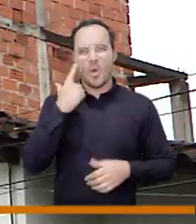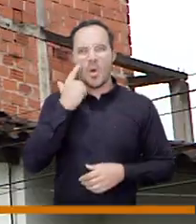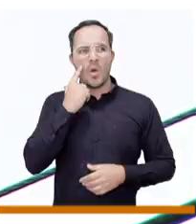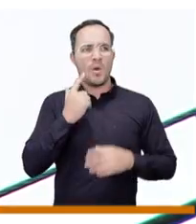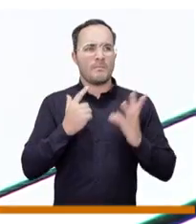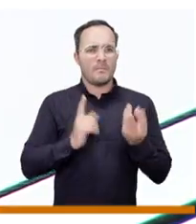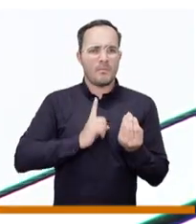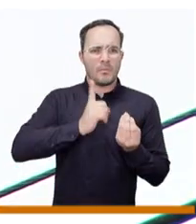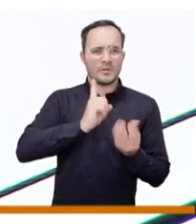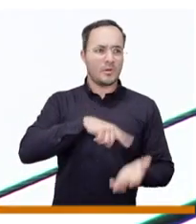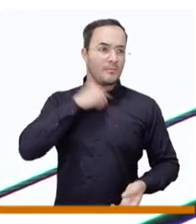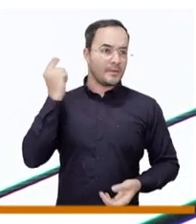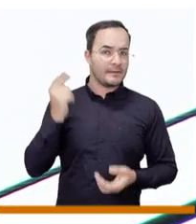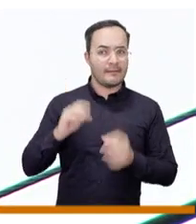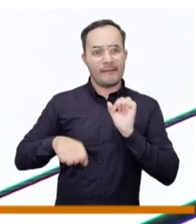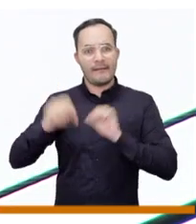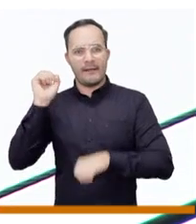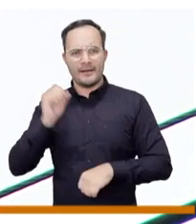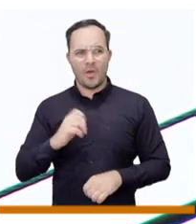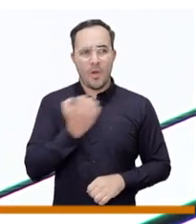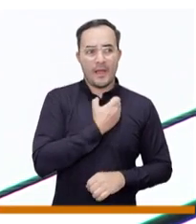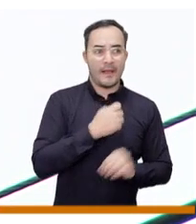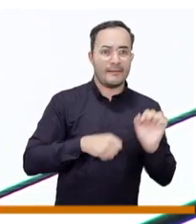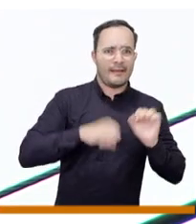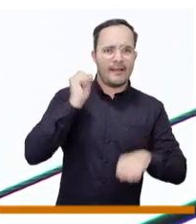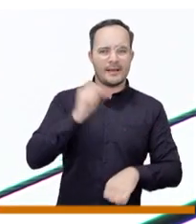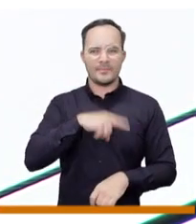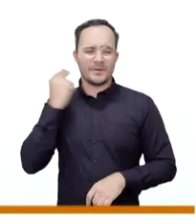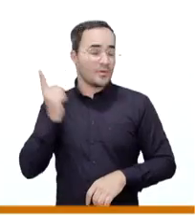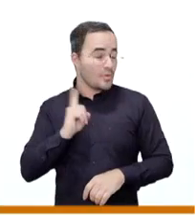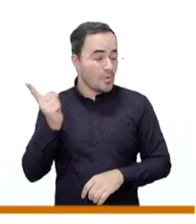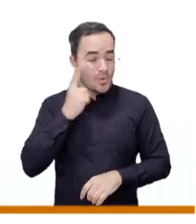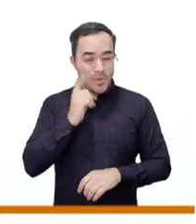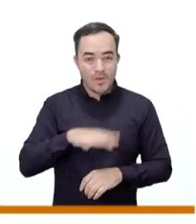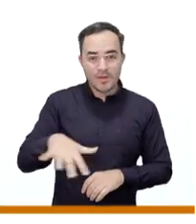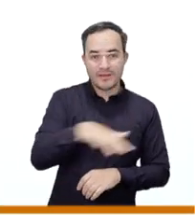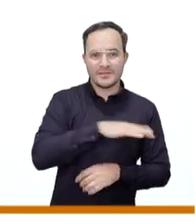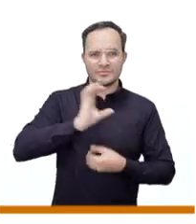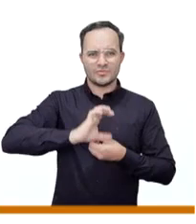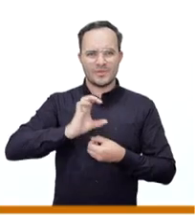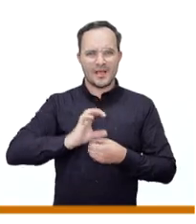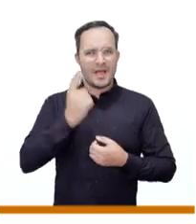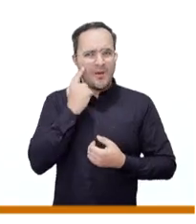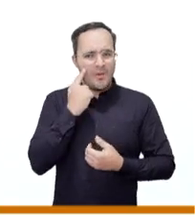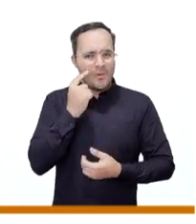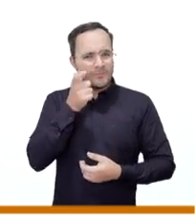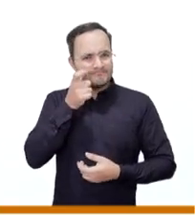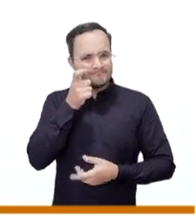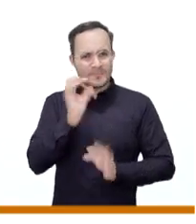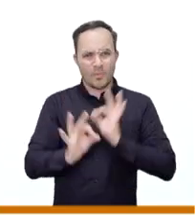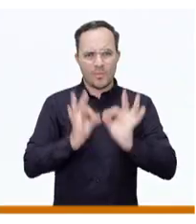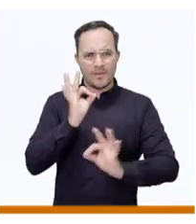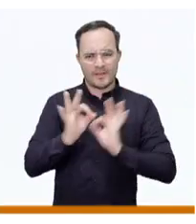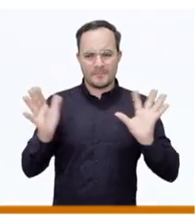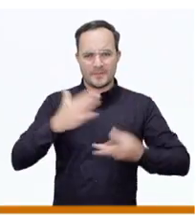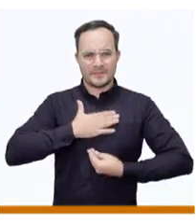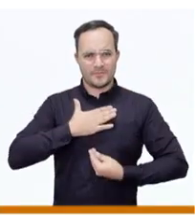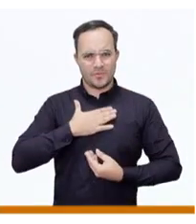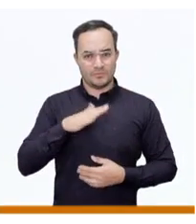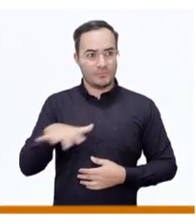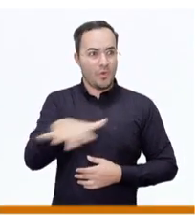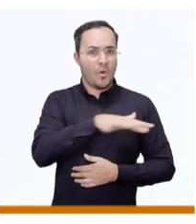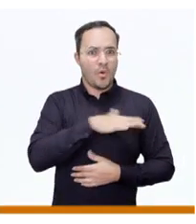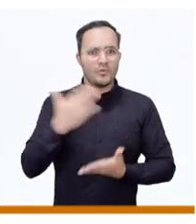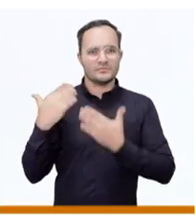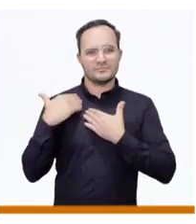mejor decisión aquí no pierde ninguna clase política ni pierde el alcalde ni sus opositores perdería la ciudad un patrimonio